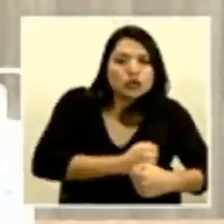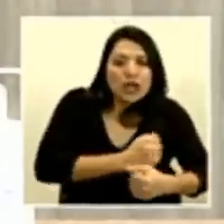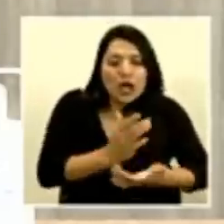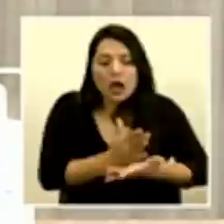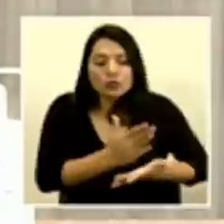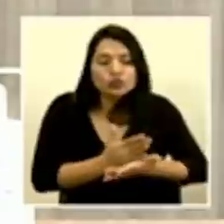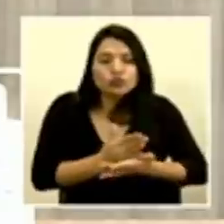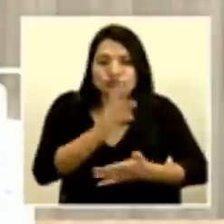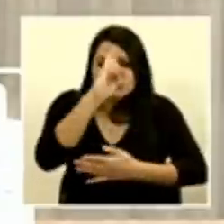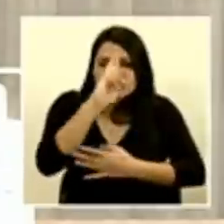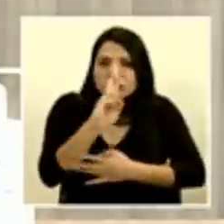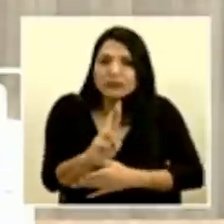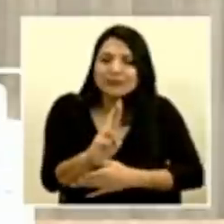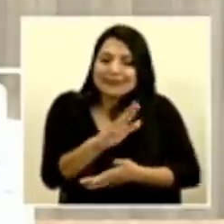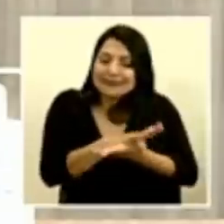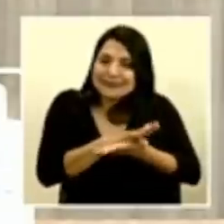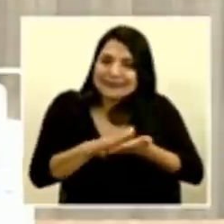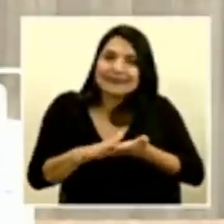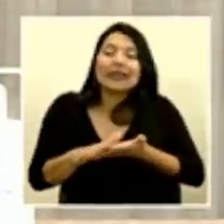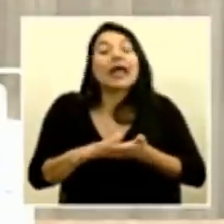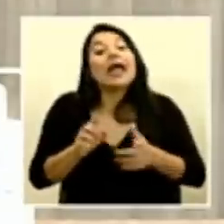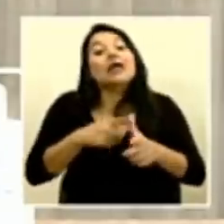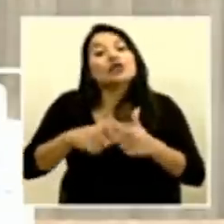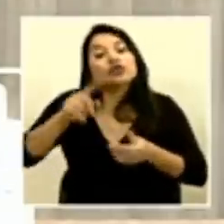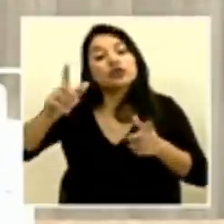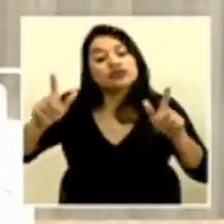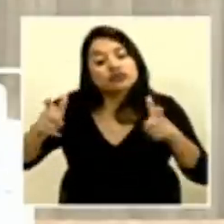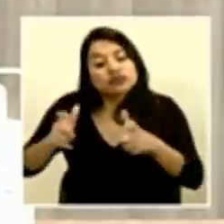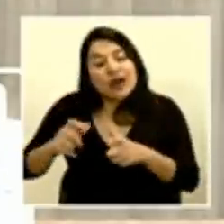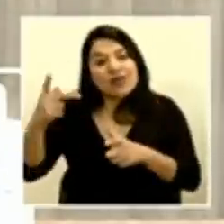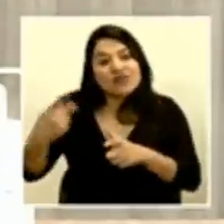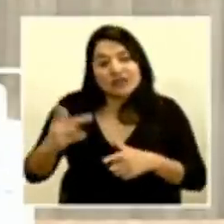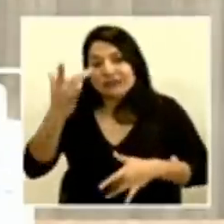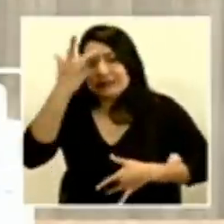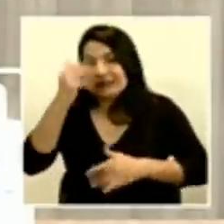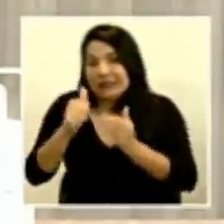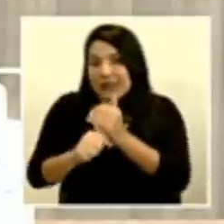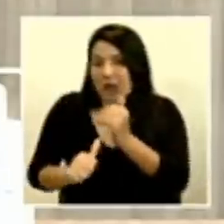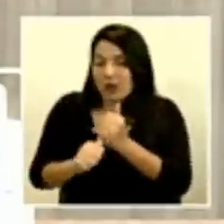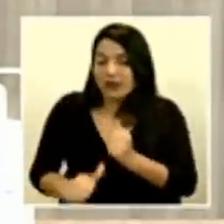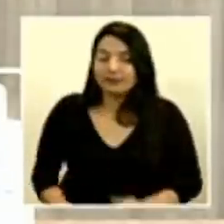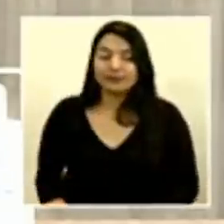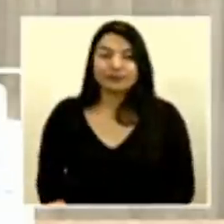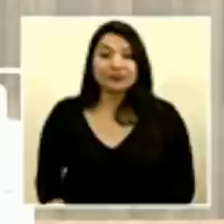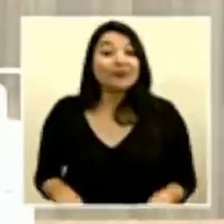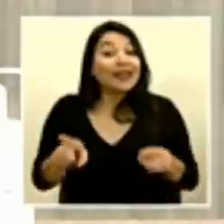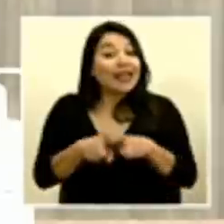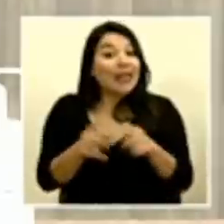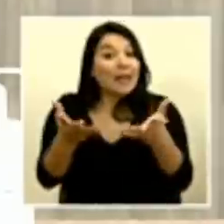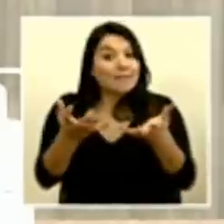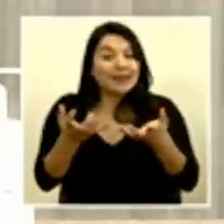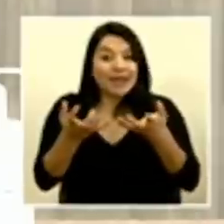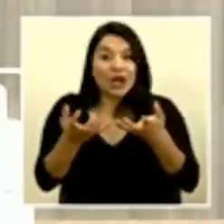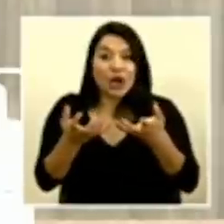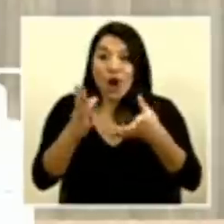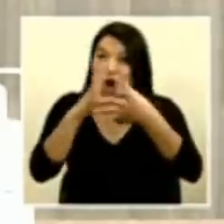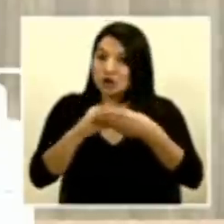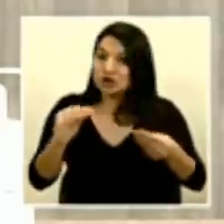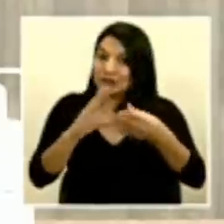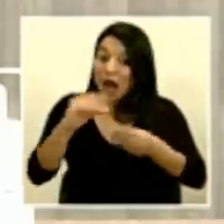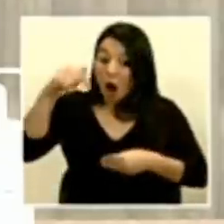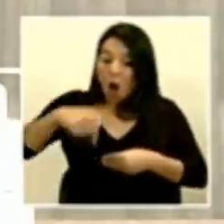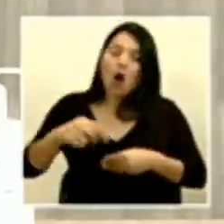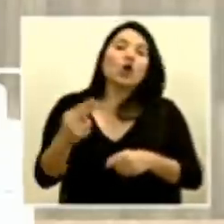de infecciones por diarrea. También quiero comentarles, hoy tengo una camiseta que